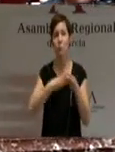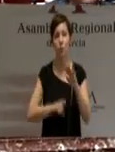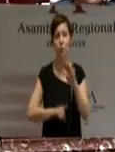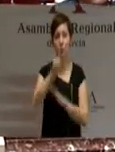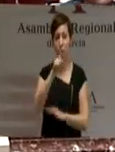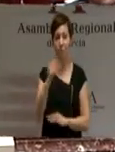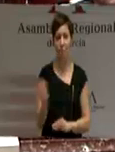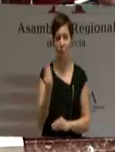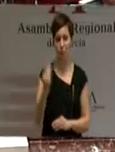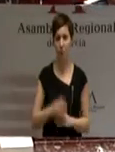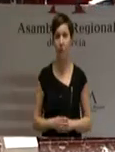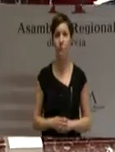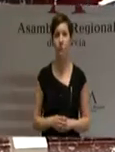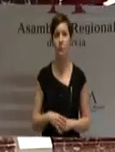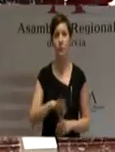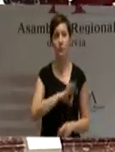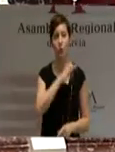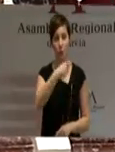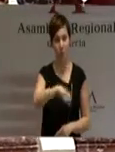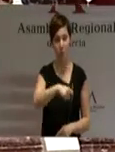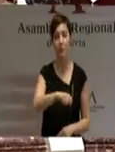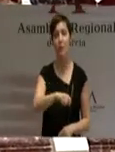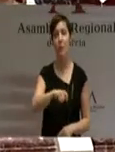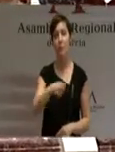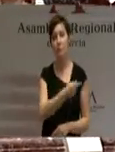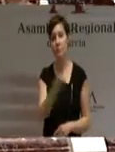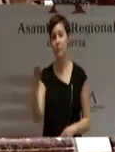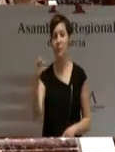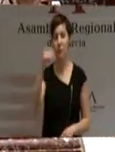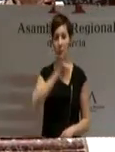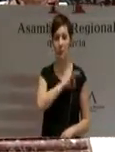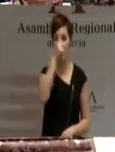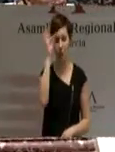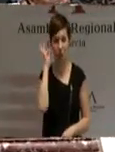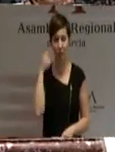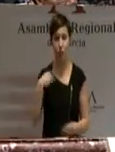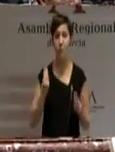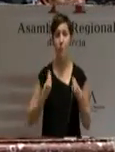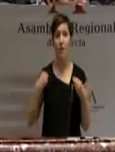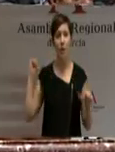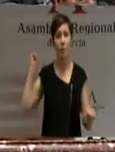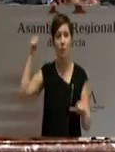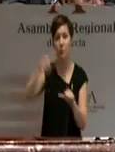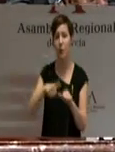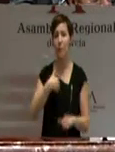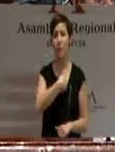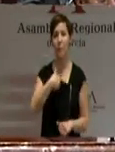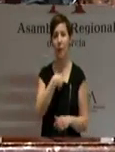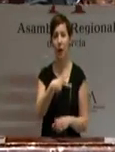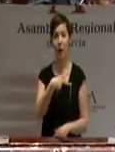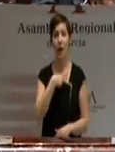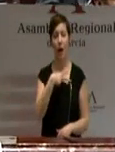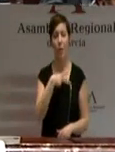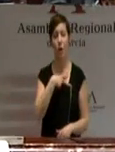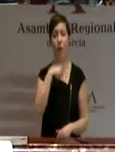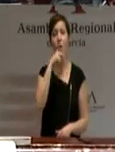presidente, señorías, a mi larga vida profesional ejerciendo la abogacía, añado un extenso periodo vital con